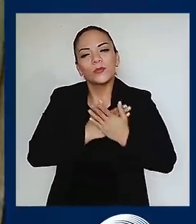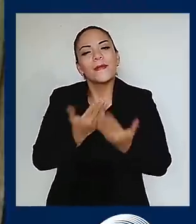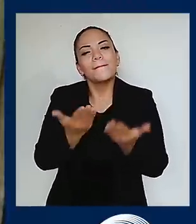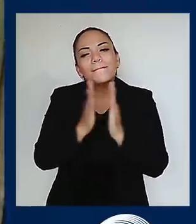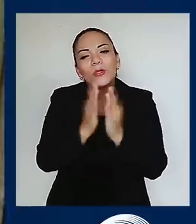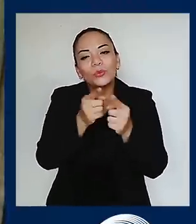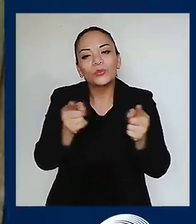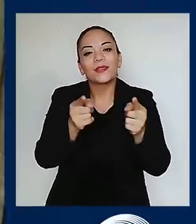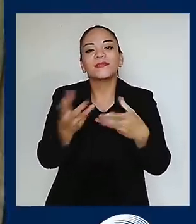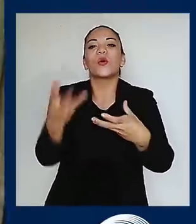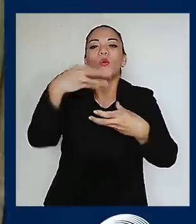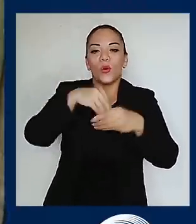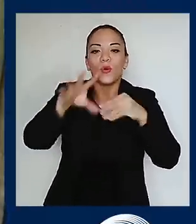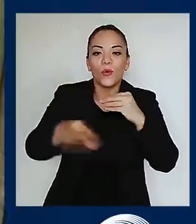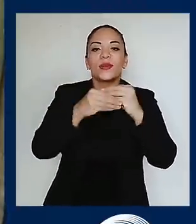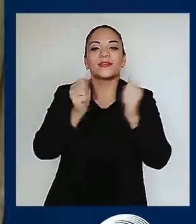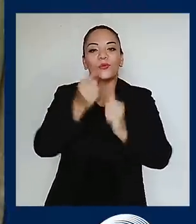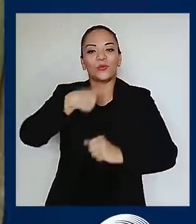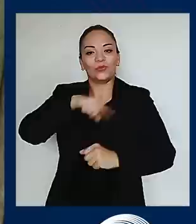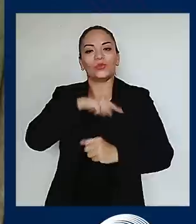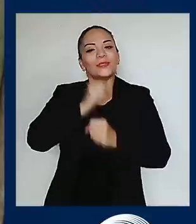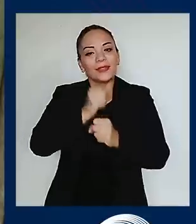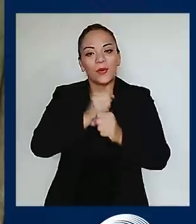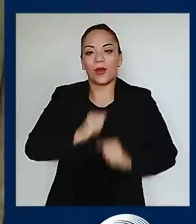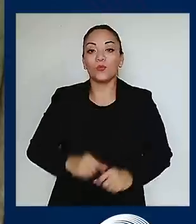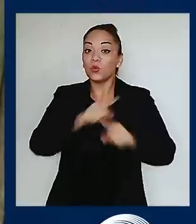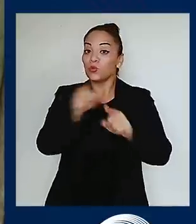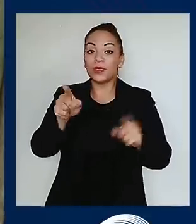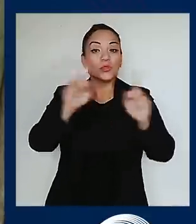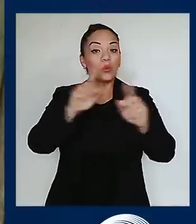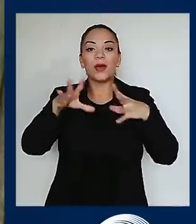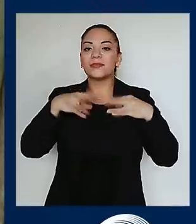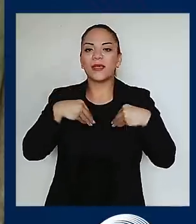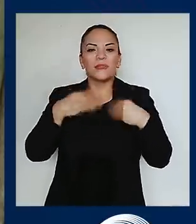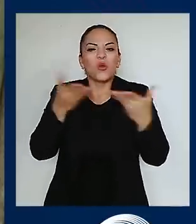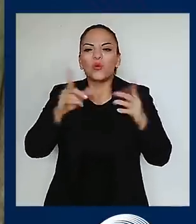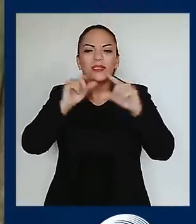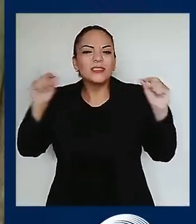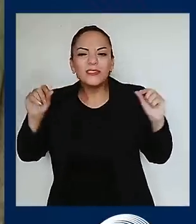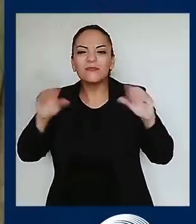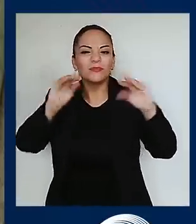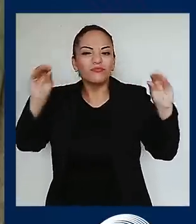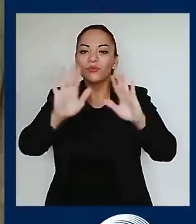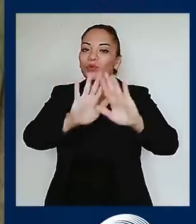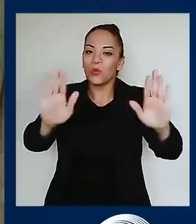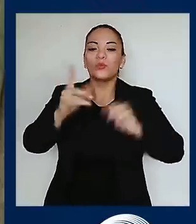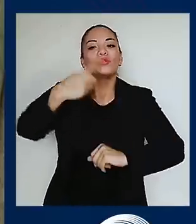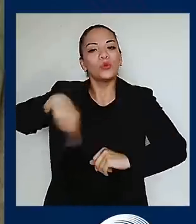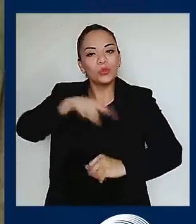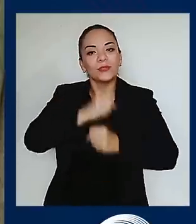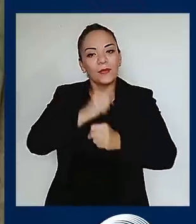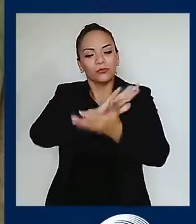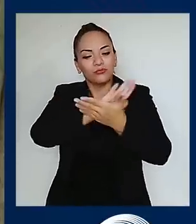esta cruzada nacional. No coma cuento. Limpiemos nuestra patria para estar